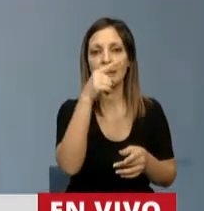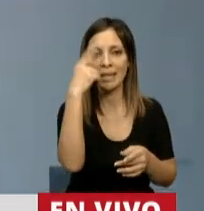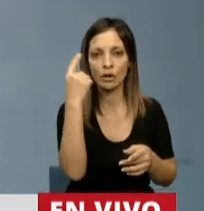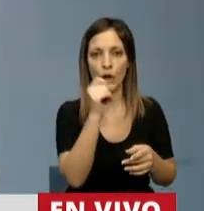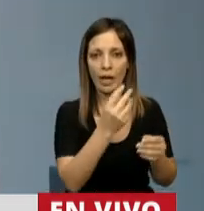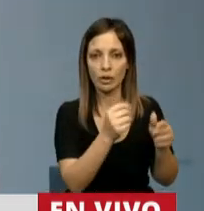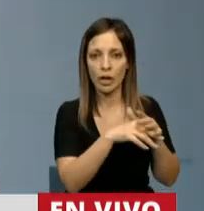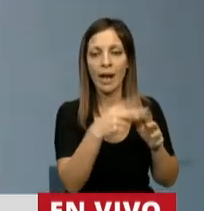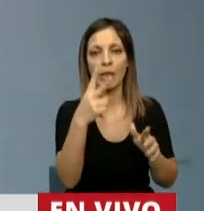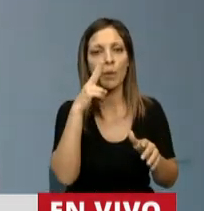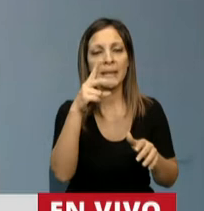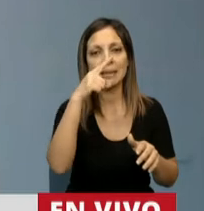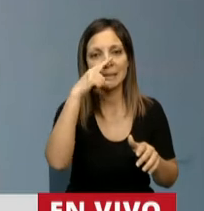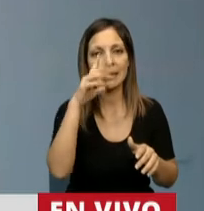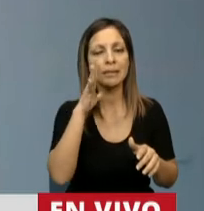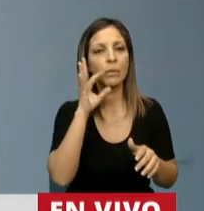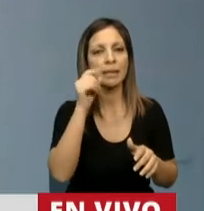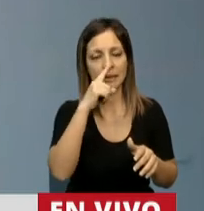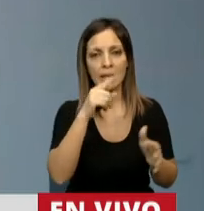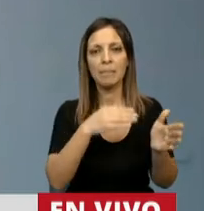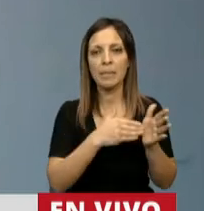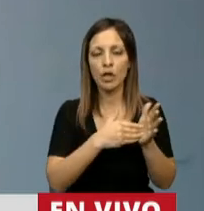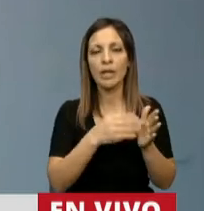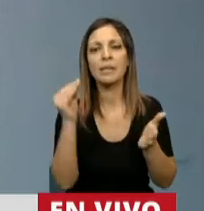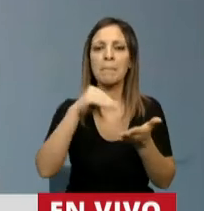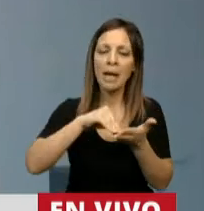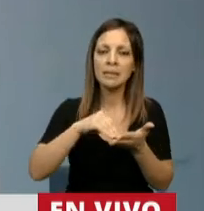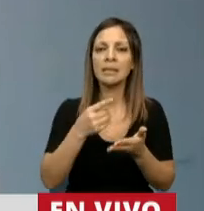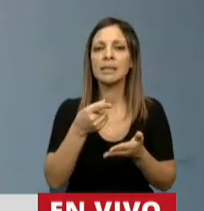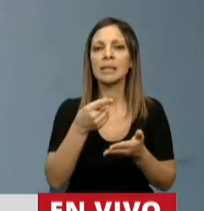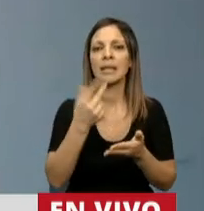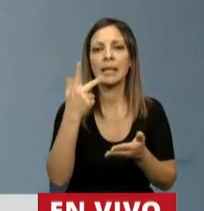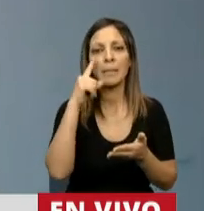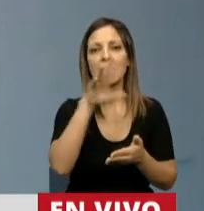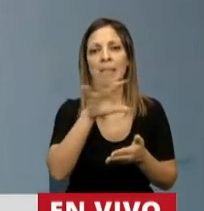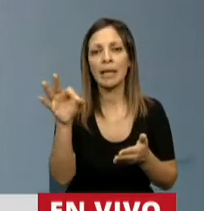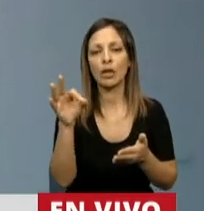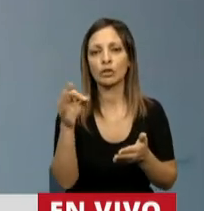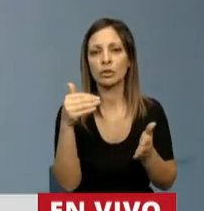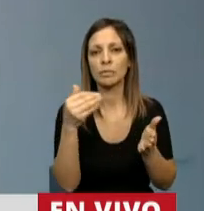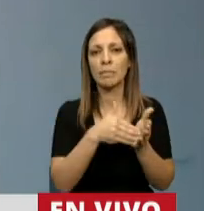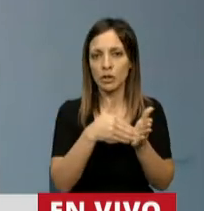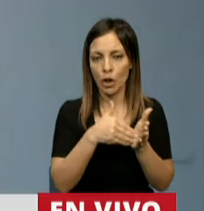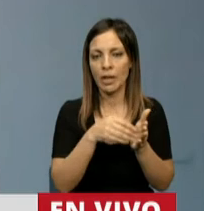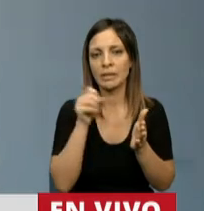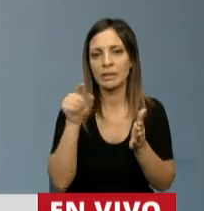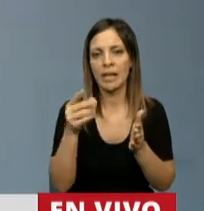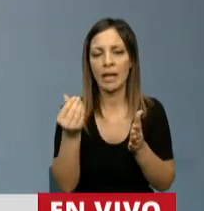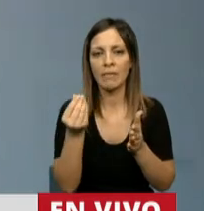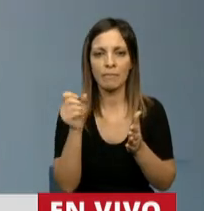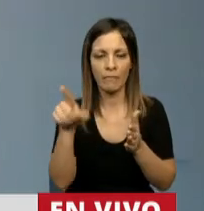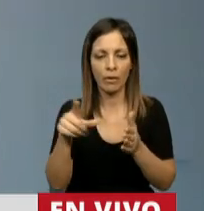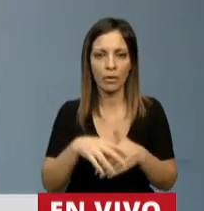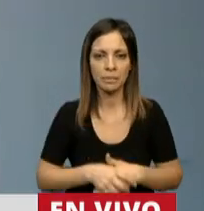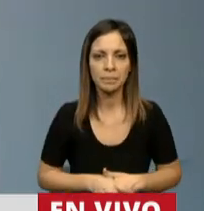2.157 millones, más 3.500 millones de créditos del fondo fiduciario.